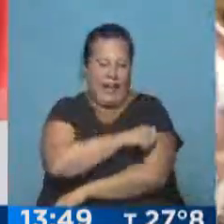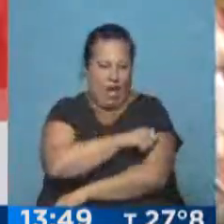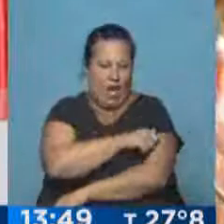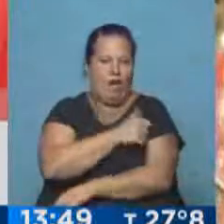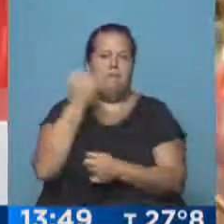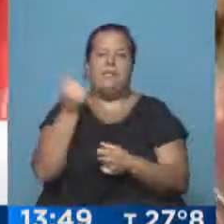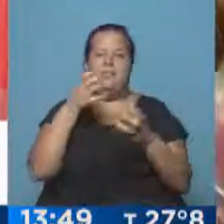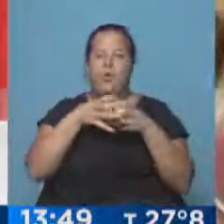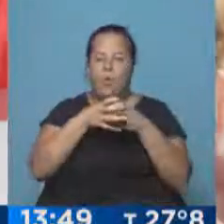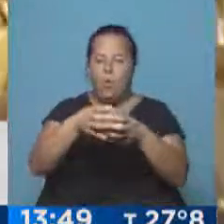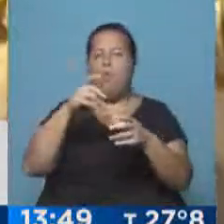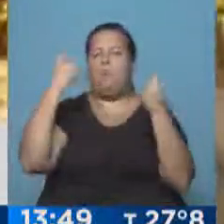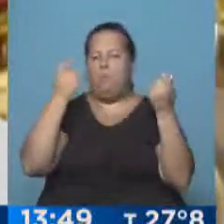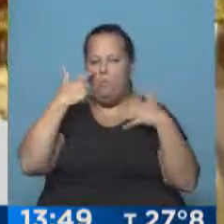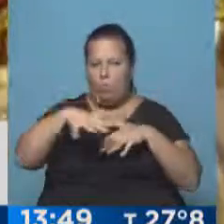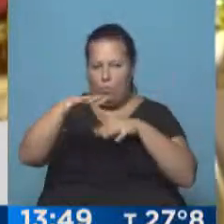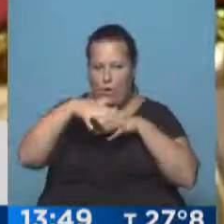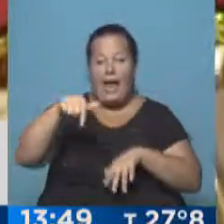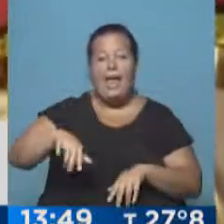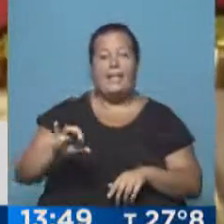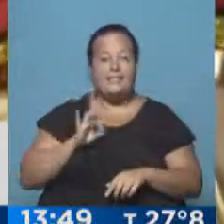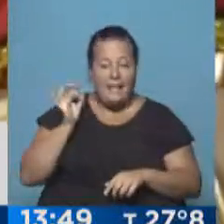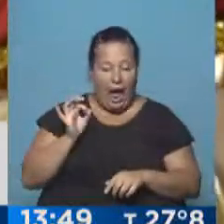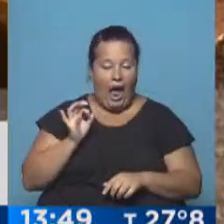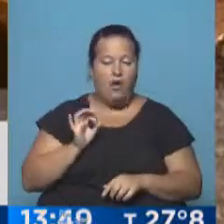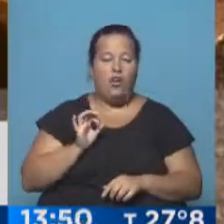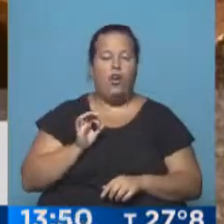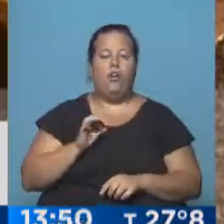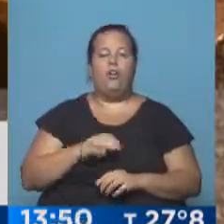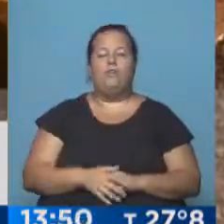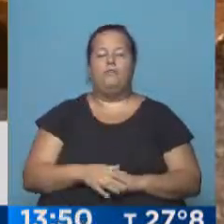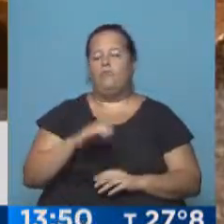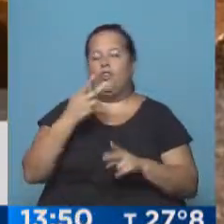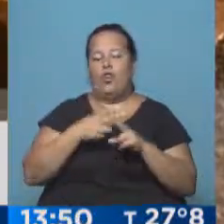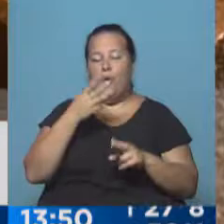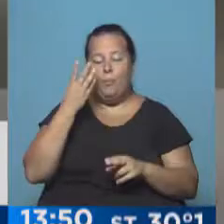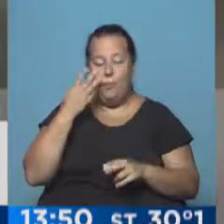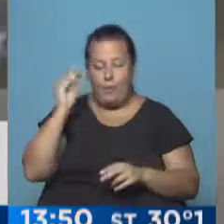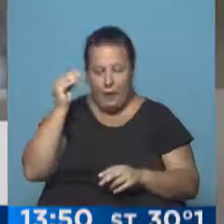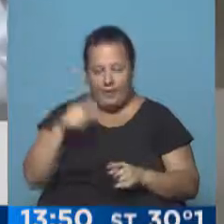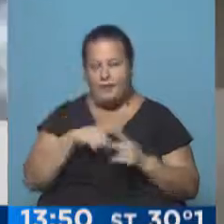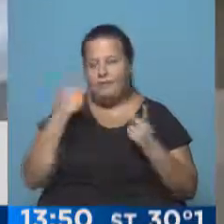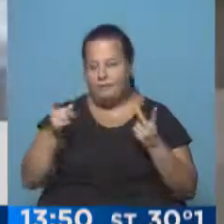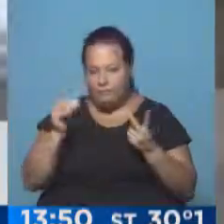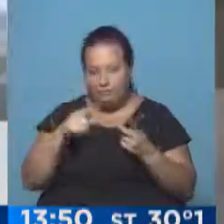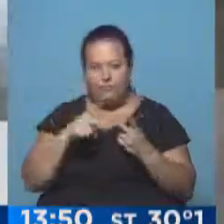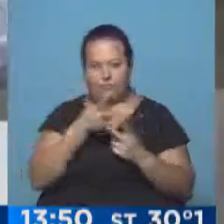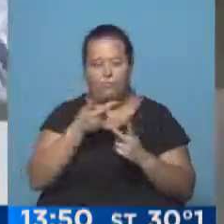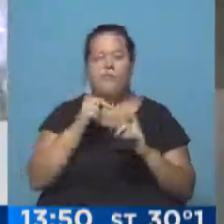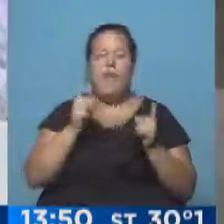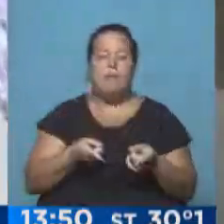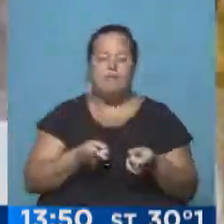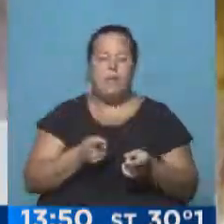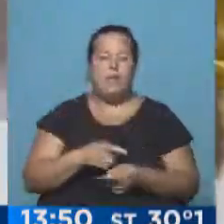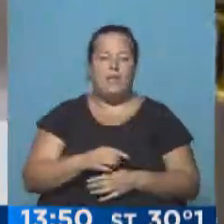escuelas de un samba hicieron su pasada. Este año, Estacio de Sa, Bella Flor y Uniao Da Illa, entre otras, como